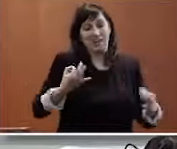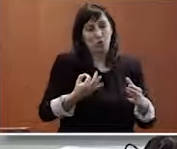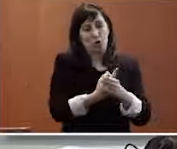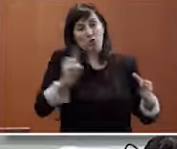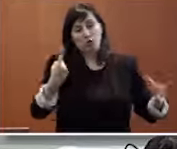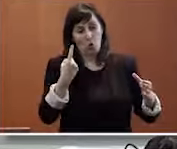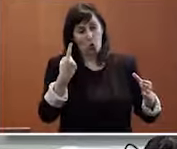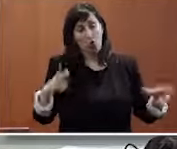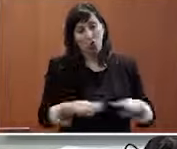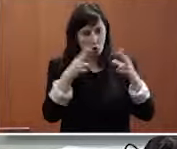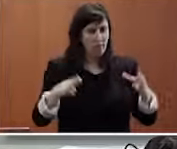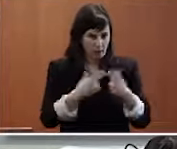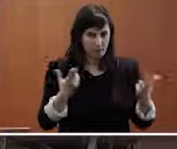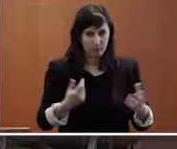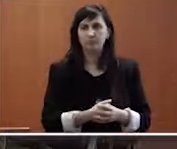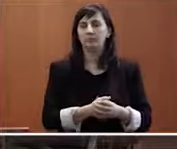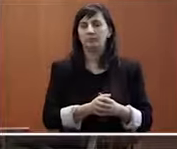exclusión social.